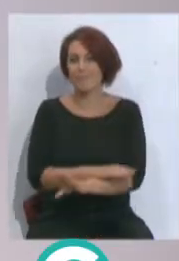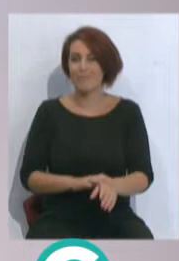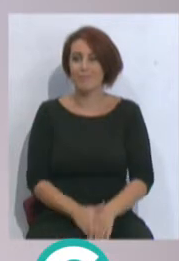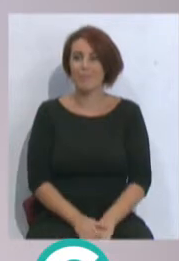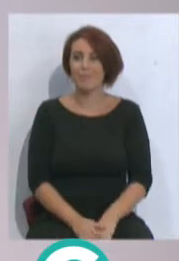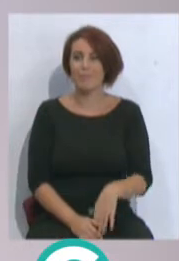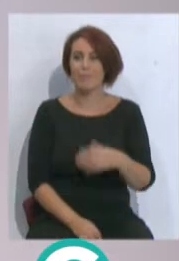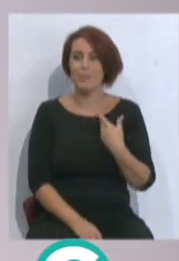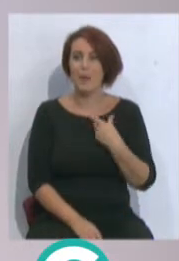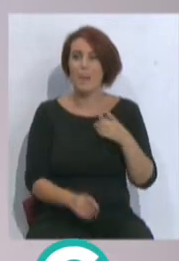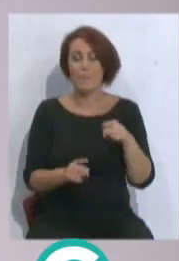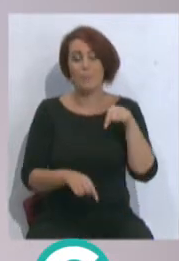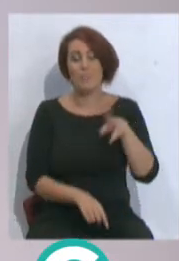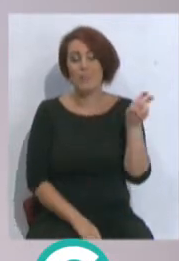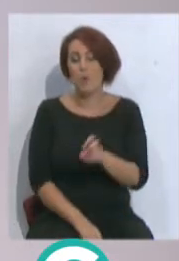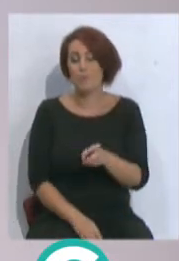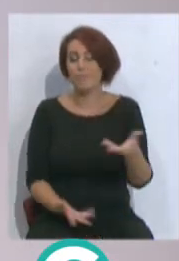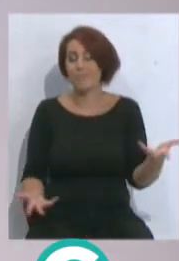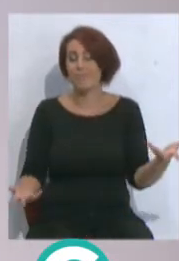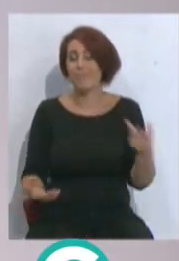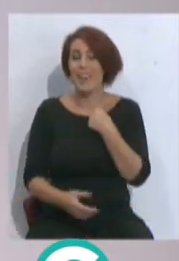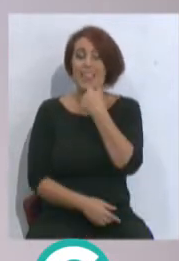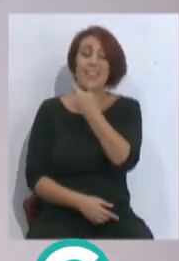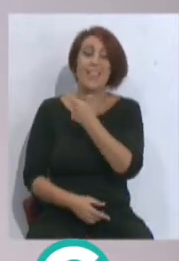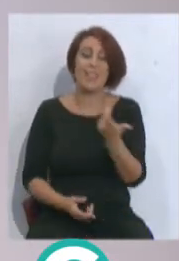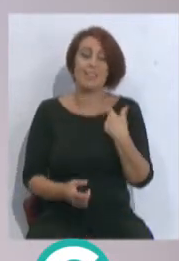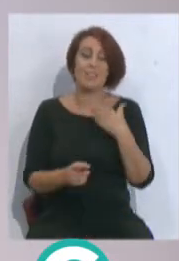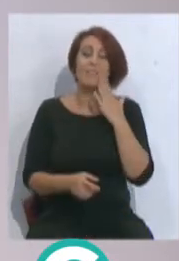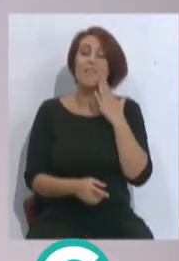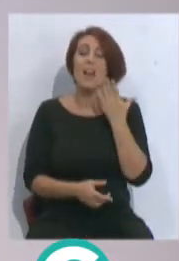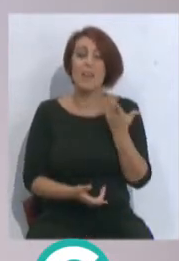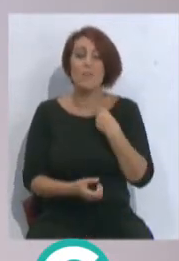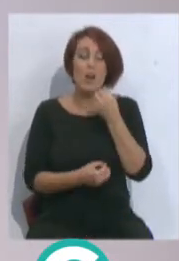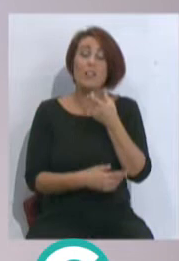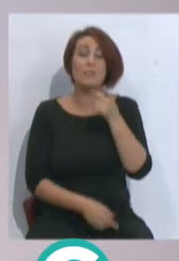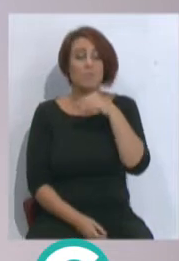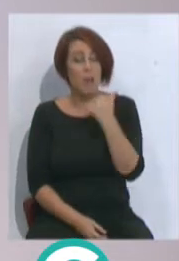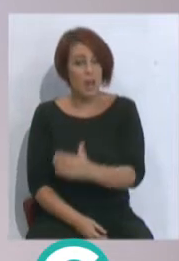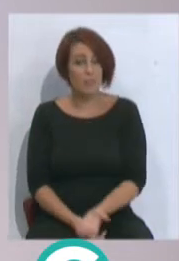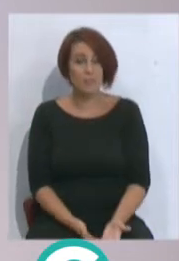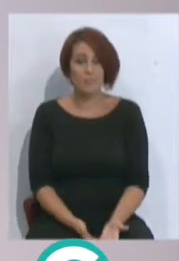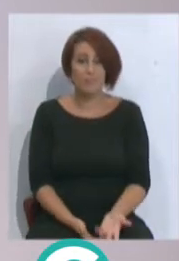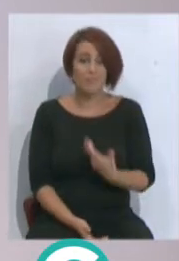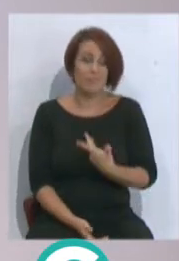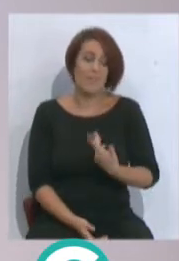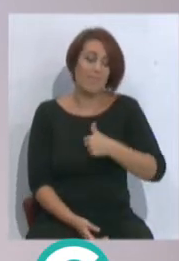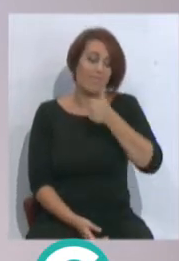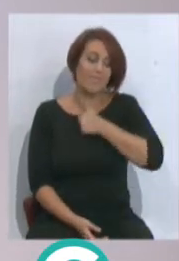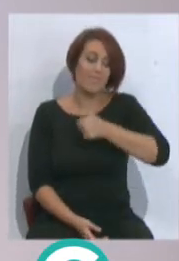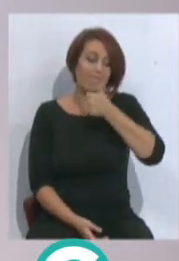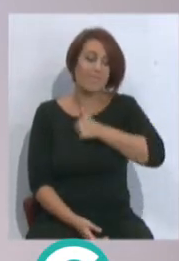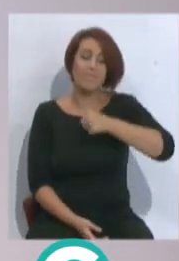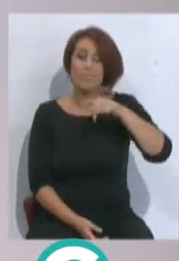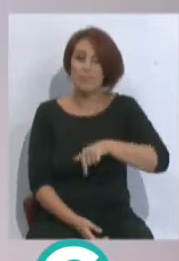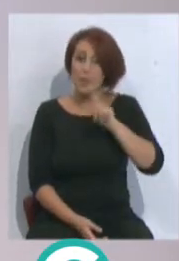reciente. pasa, Hugo? niño reciente. aquí venimos hoy, como ellos dicen, a dar la cara, tanto los buenos momentos como los malos, y aguantar carros y carretas. Hoy